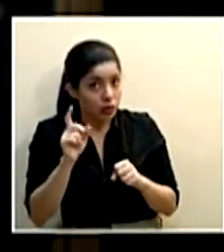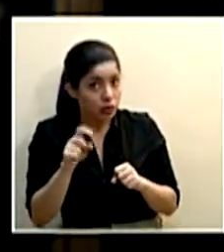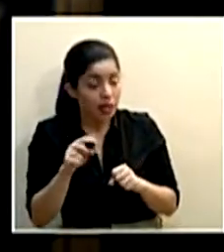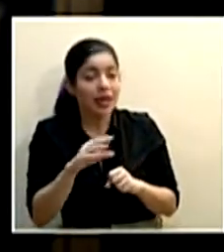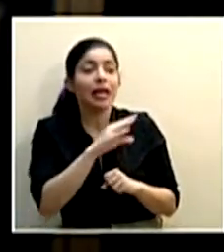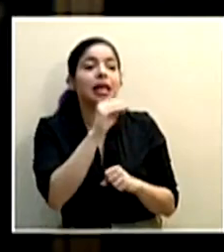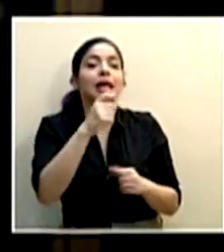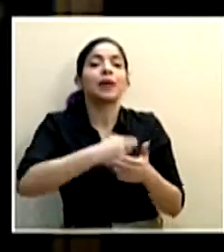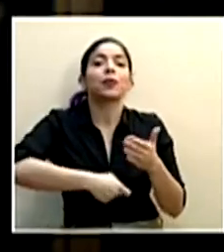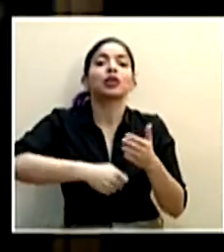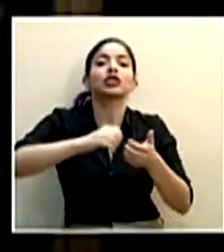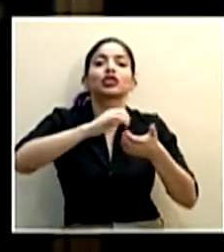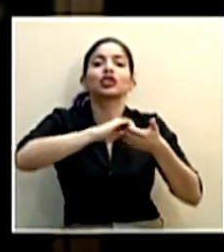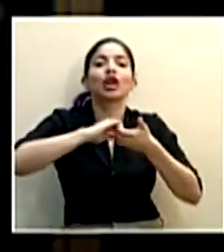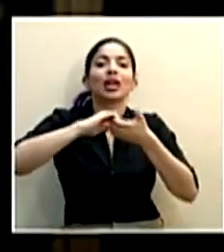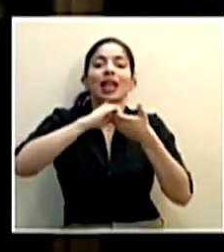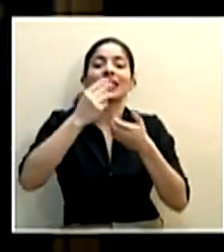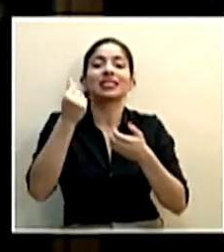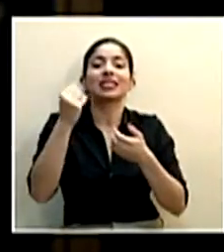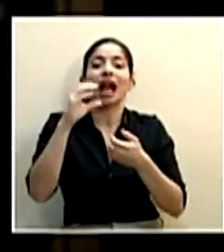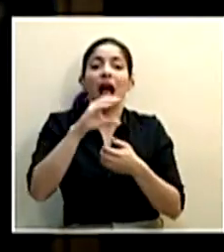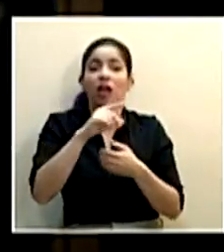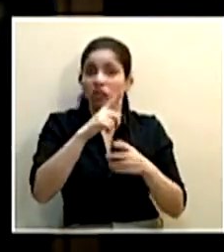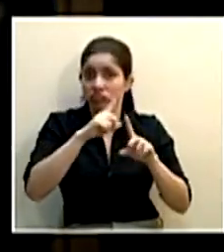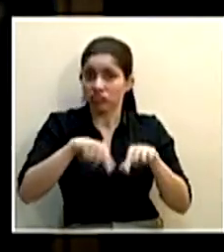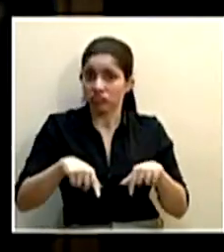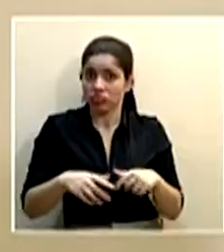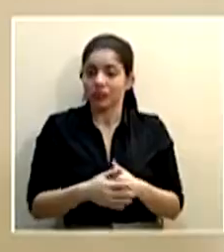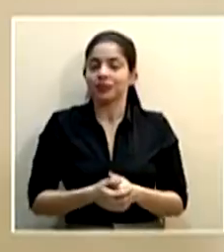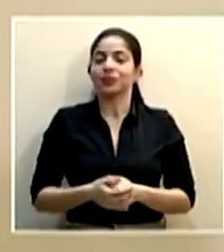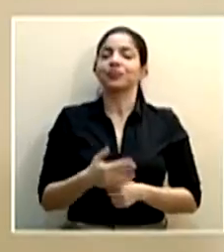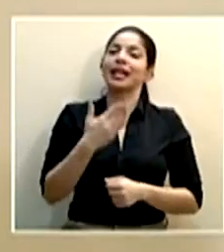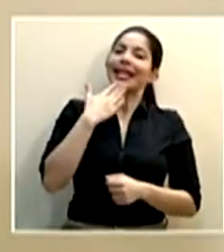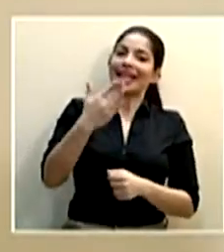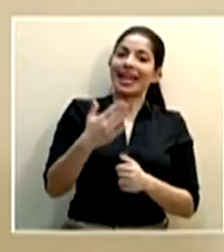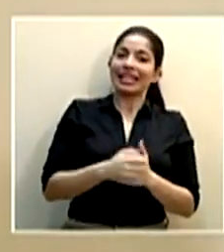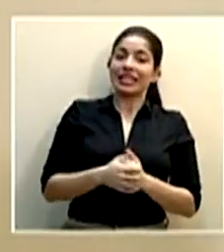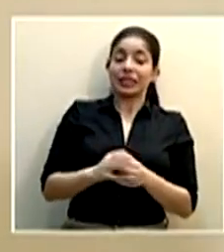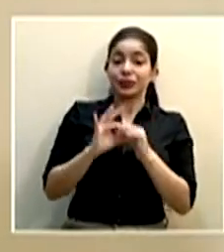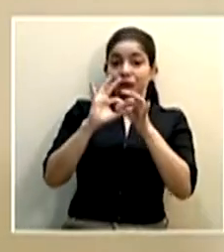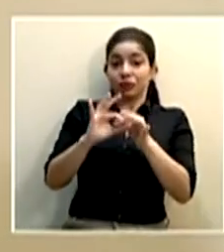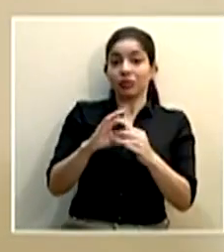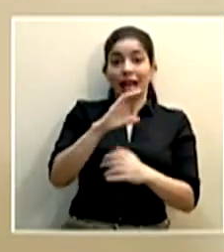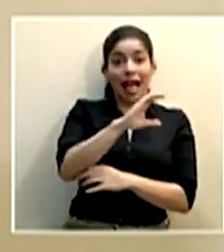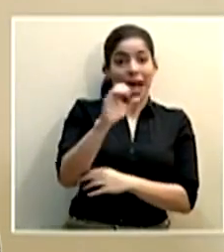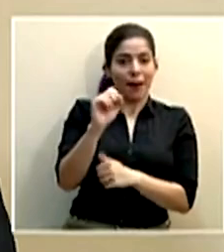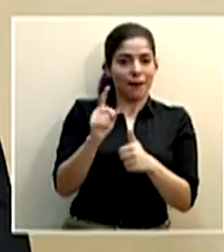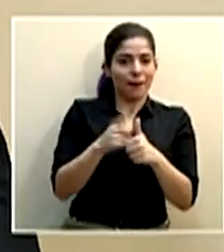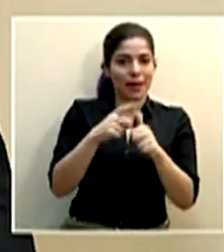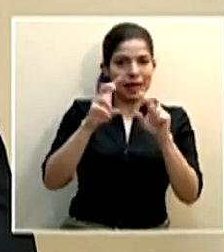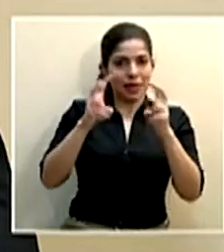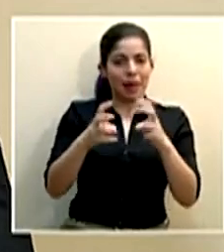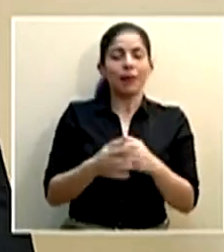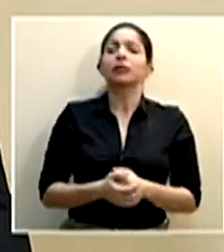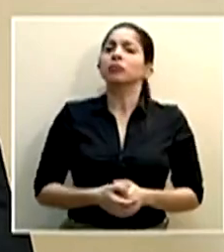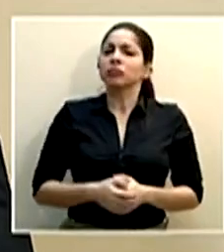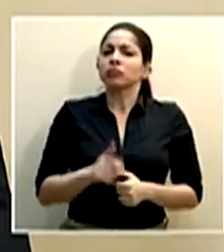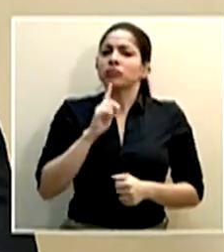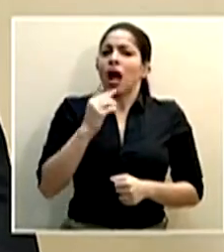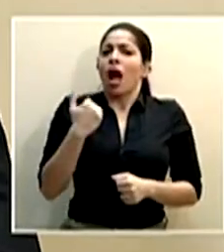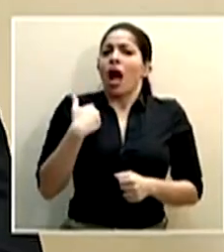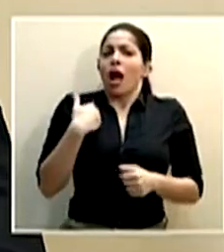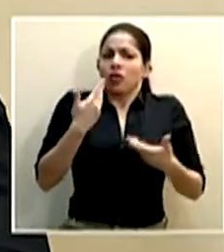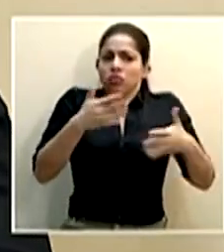solidario a los salarios? Gracias. En relación a la caja, el primer tema, en efecto hay un acuerdo